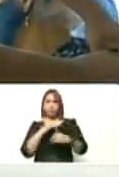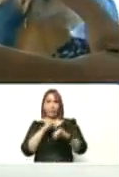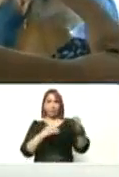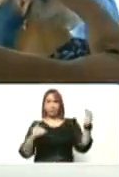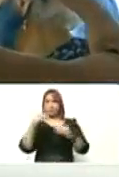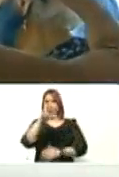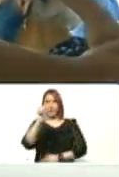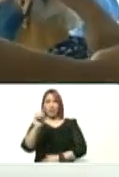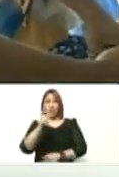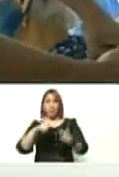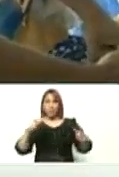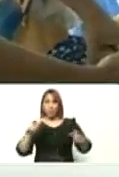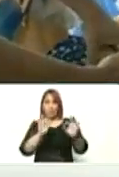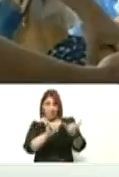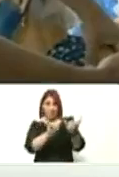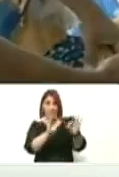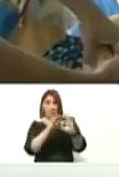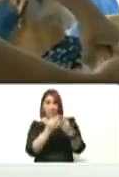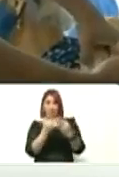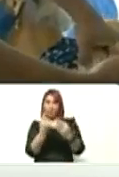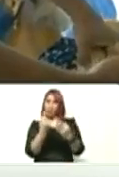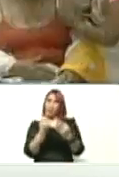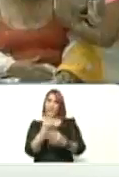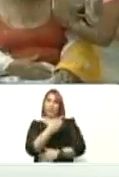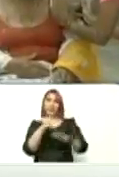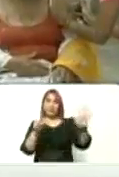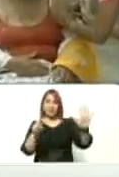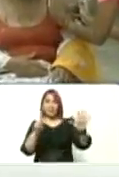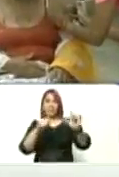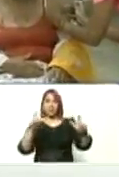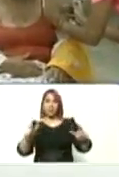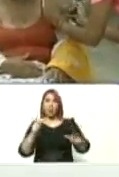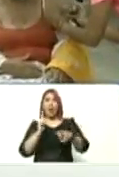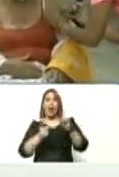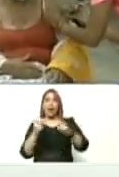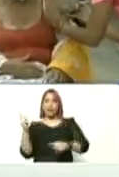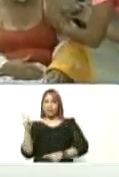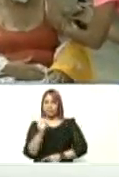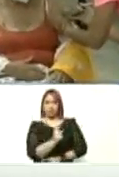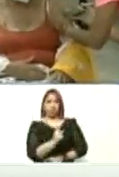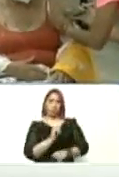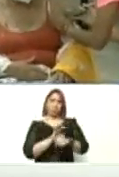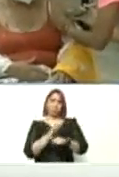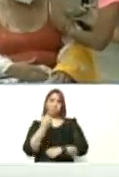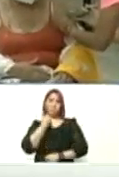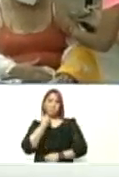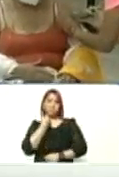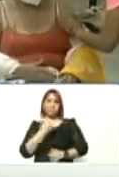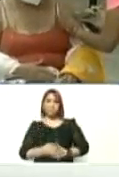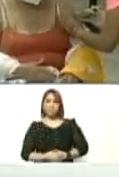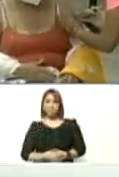contagiados de esa familia nada más de 36 porque alguien llegó con Omicron a la reunión